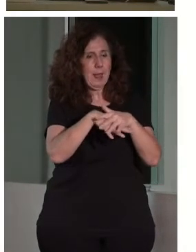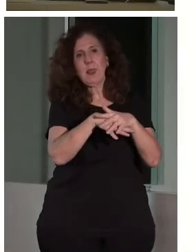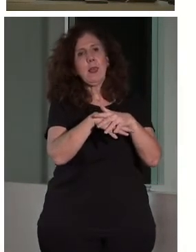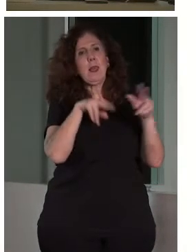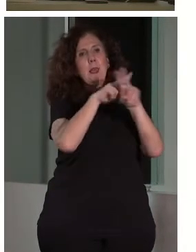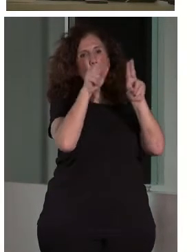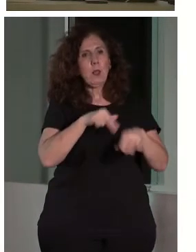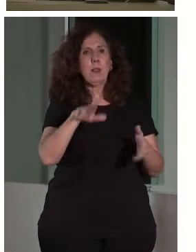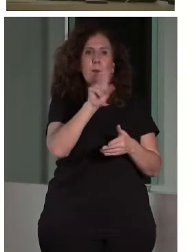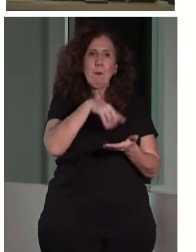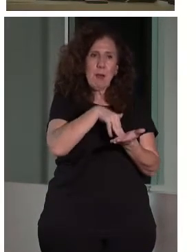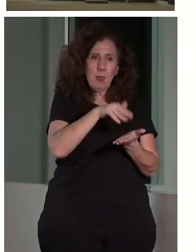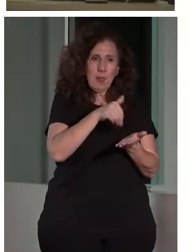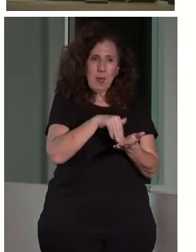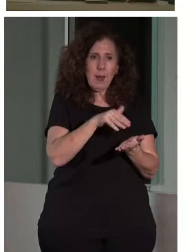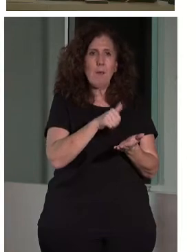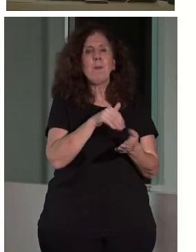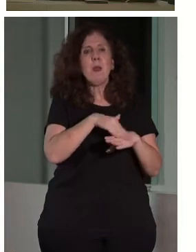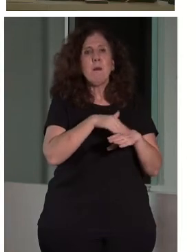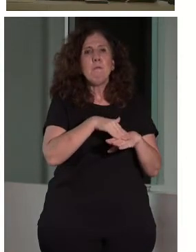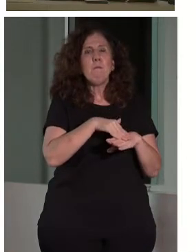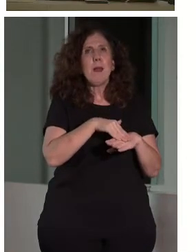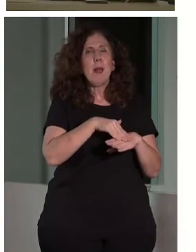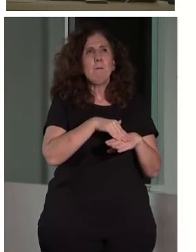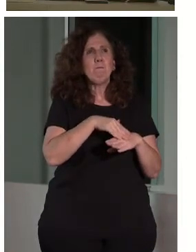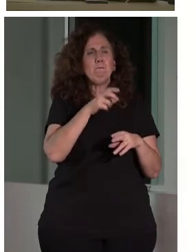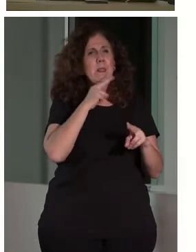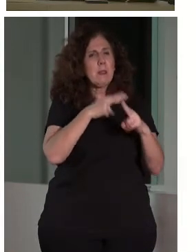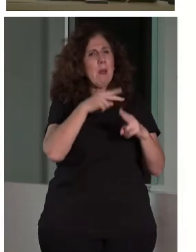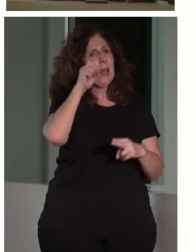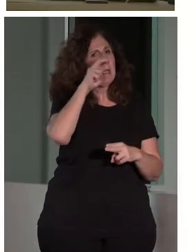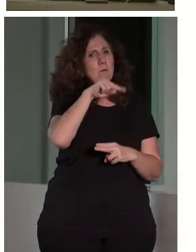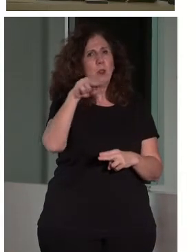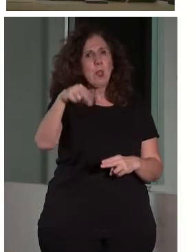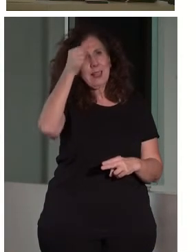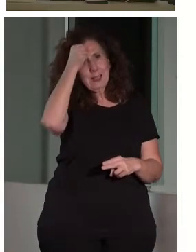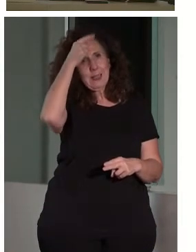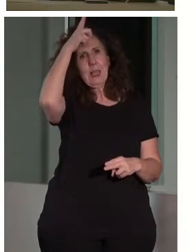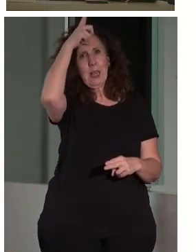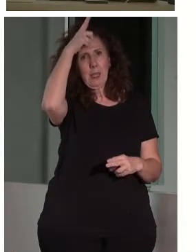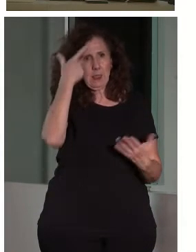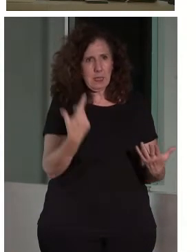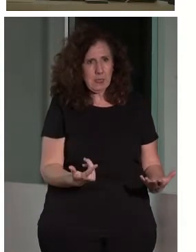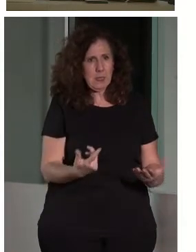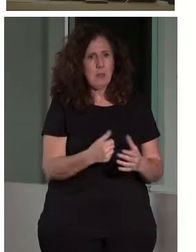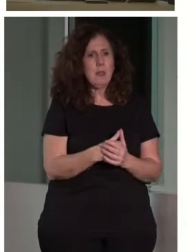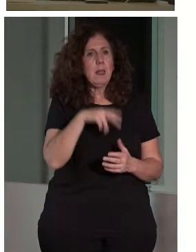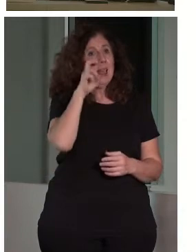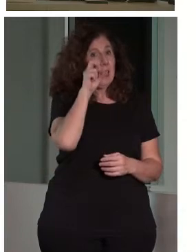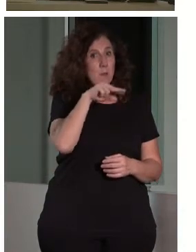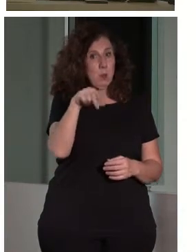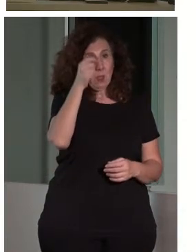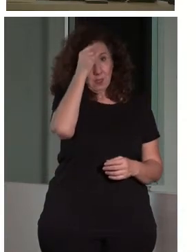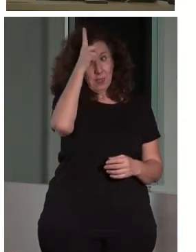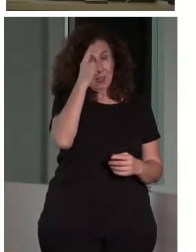estatal y en valenciana. Y ahora estamos hablando de exposiciones inteligentes. La exposición del Bouferrer es nuestra primera exposición inteligente. Y de